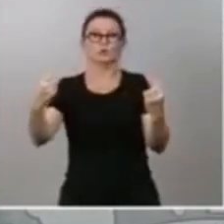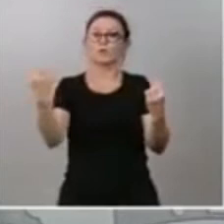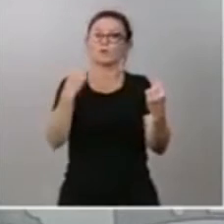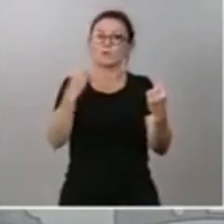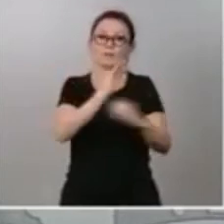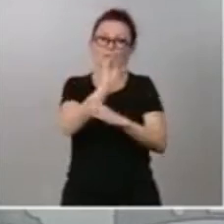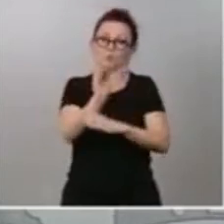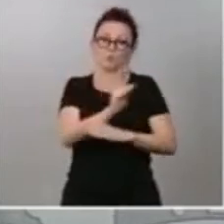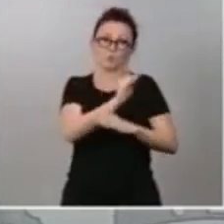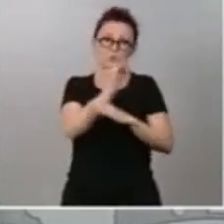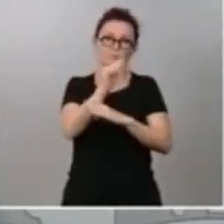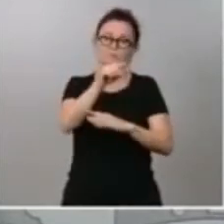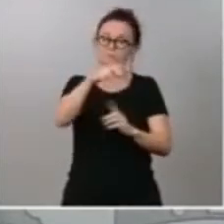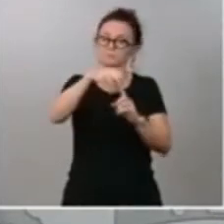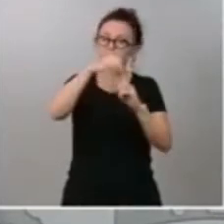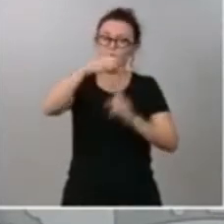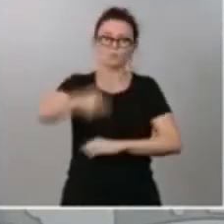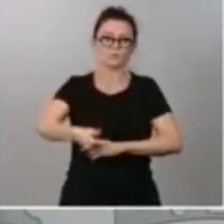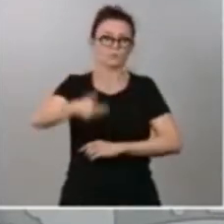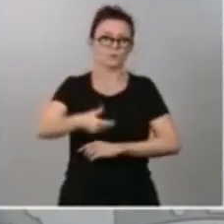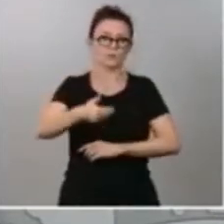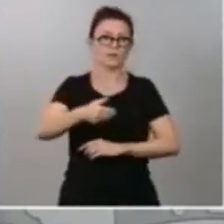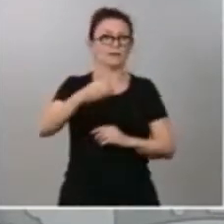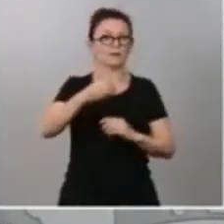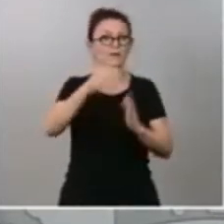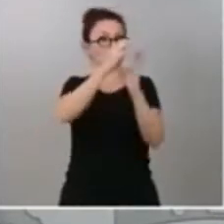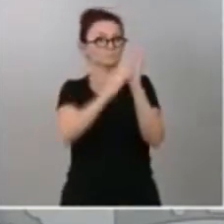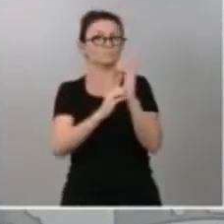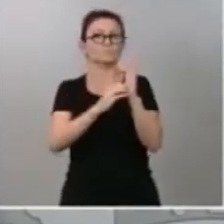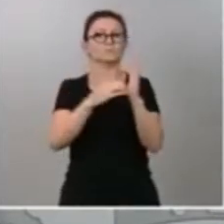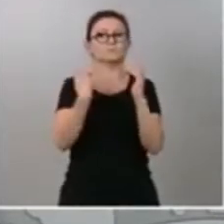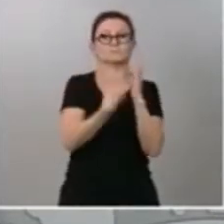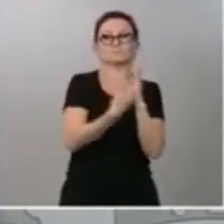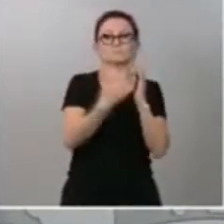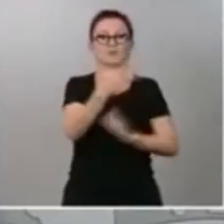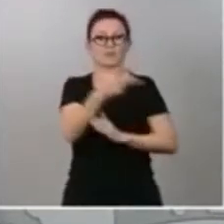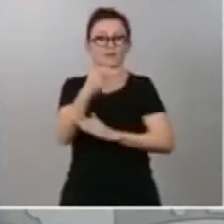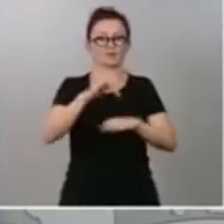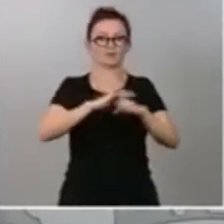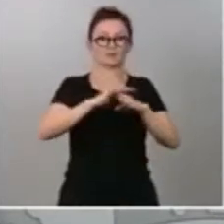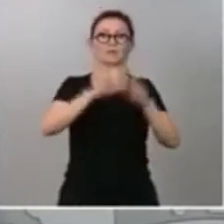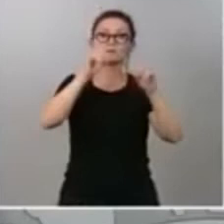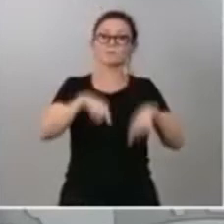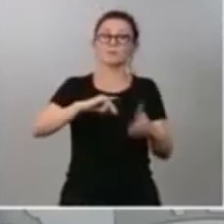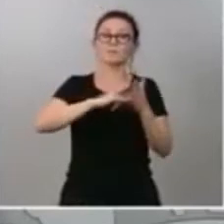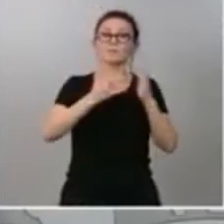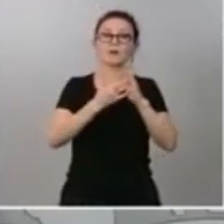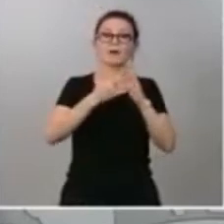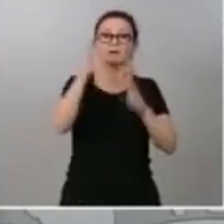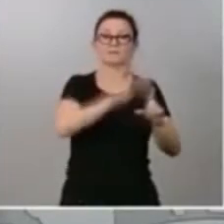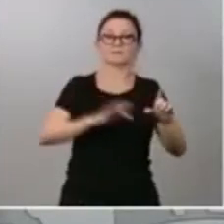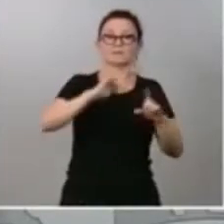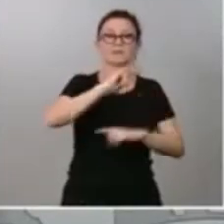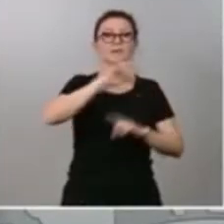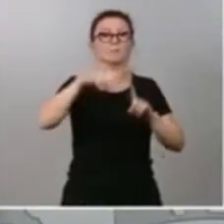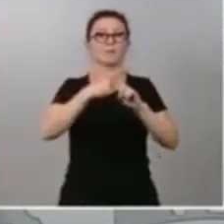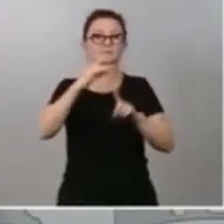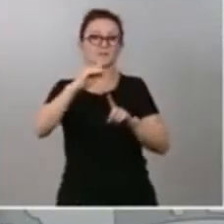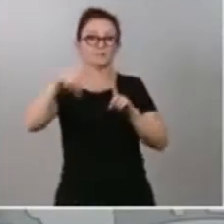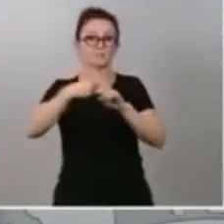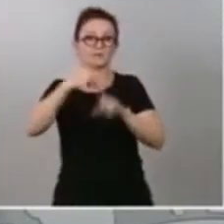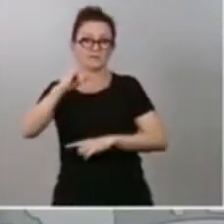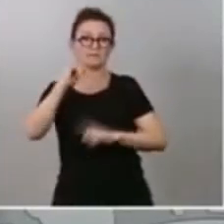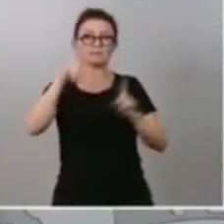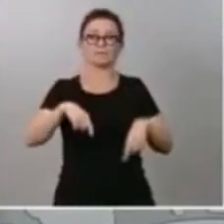fundamental, una Carta de Derechos Digitales, el Plan Estatal de Imas de Masí, así como la Estrategia Española de Ciencia, Tecnología